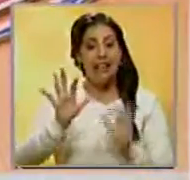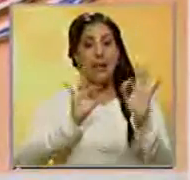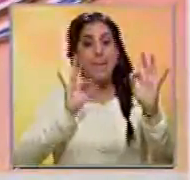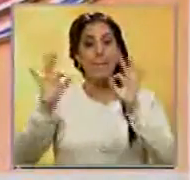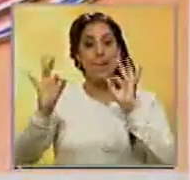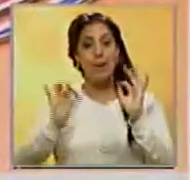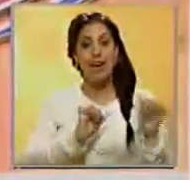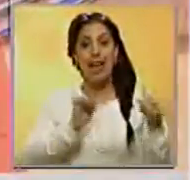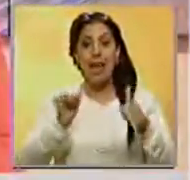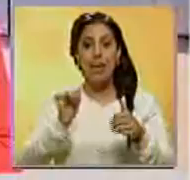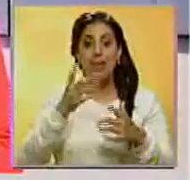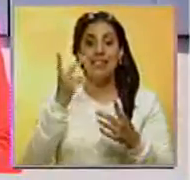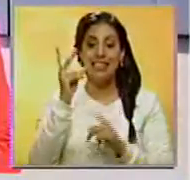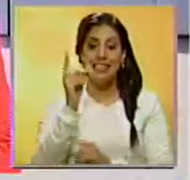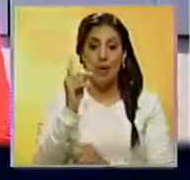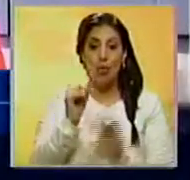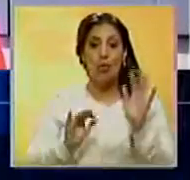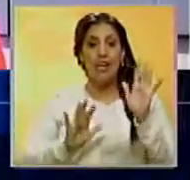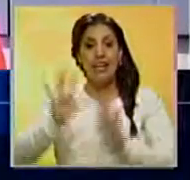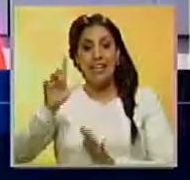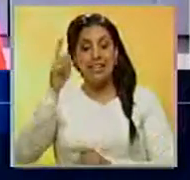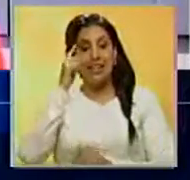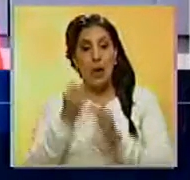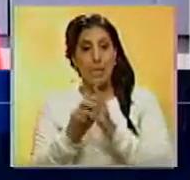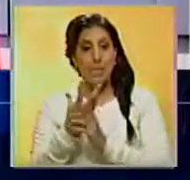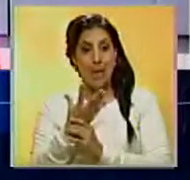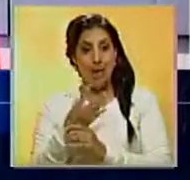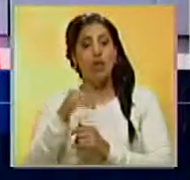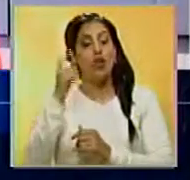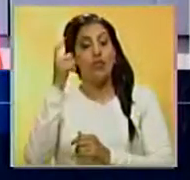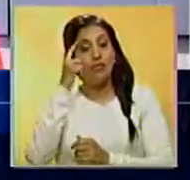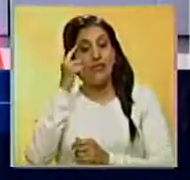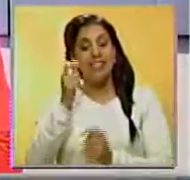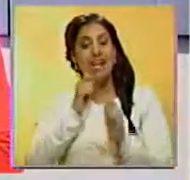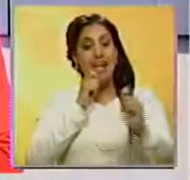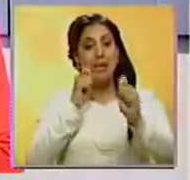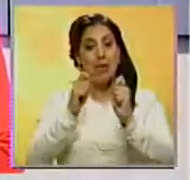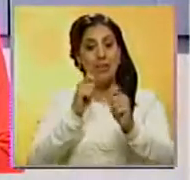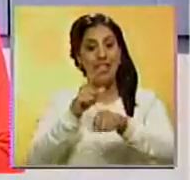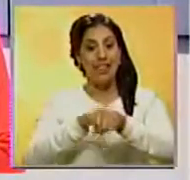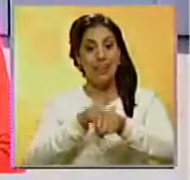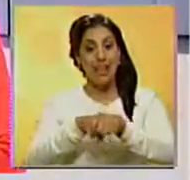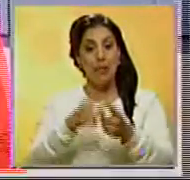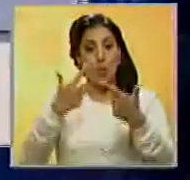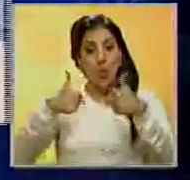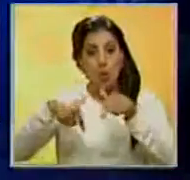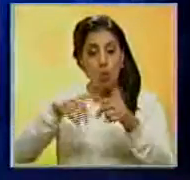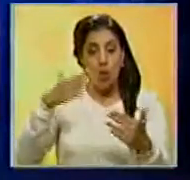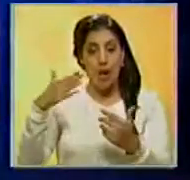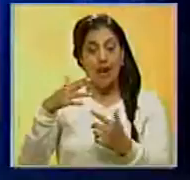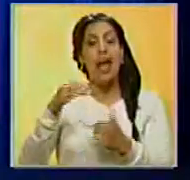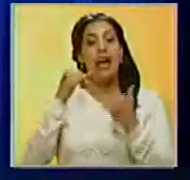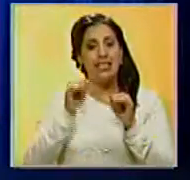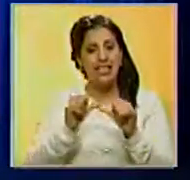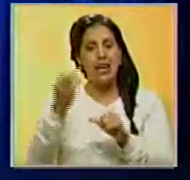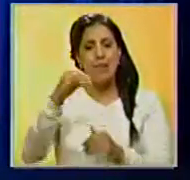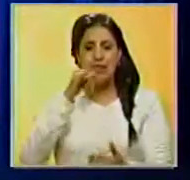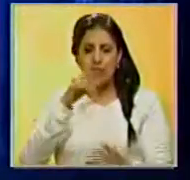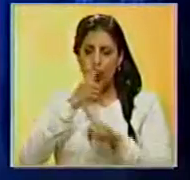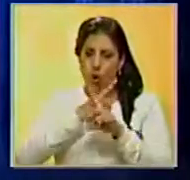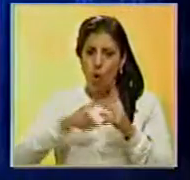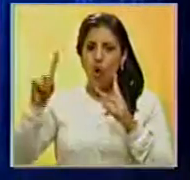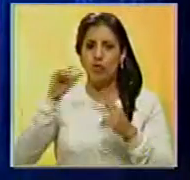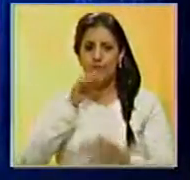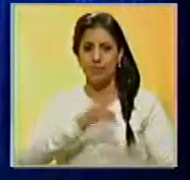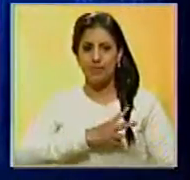previsto a partir de la segunda quincena del mes de mayo. Este es nuestro reporte del tiempo desde la sede del INAMED. Continúen ustedes con más de la